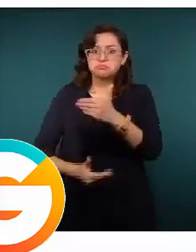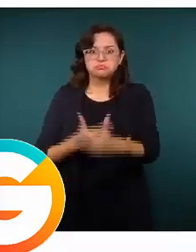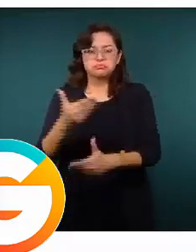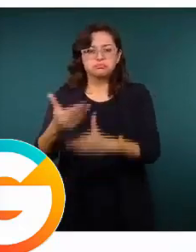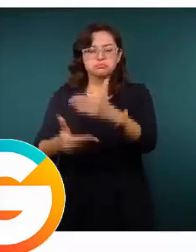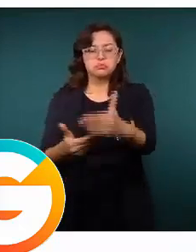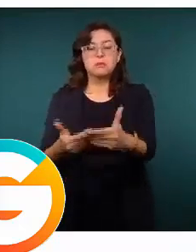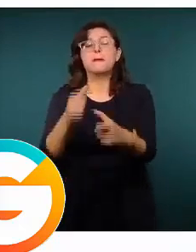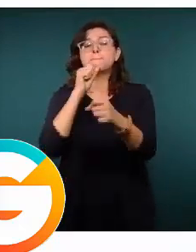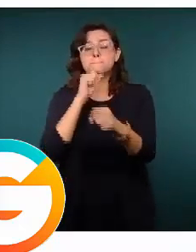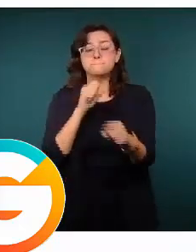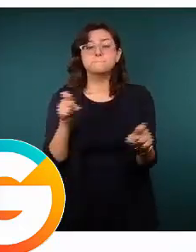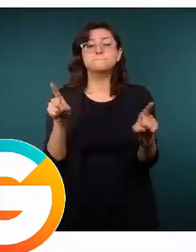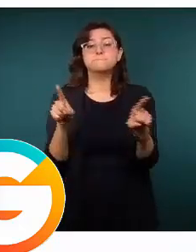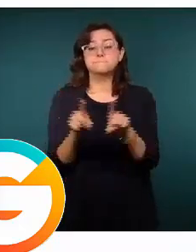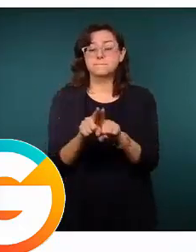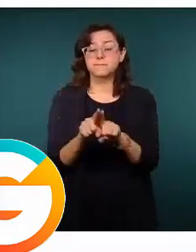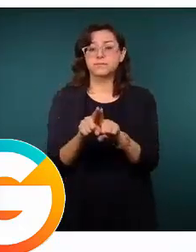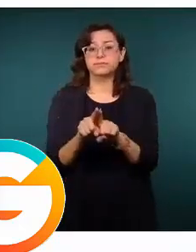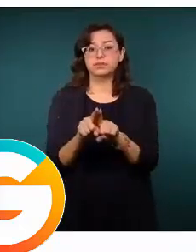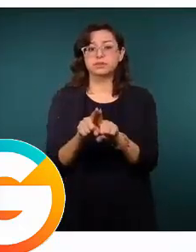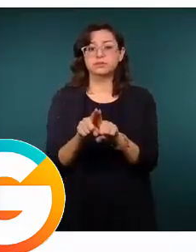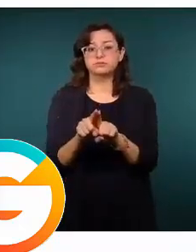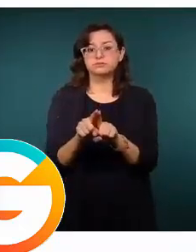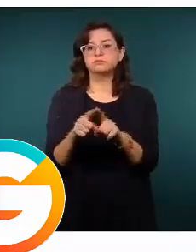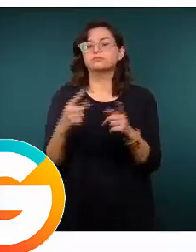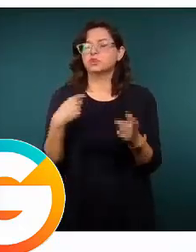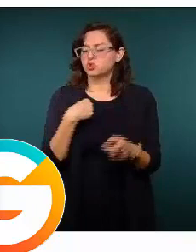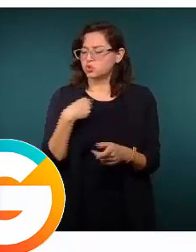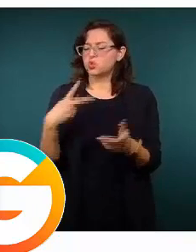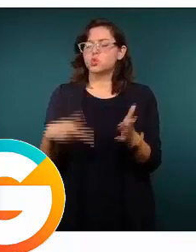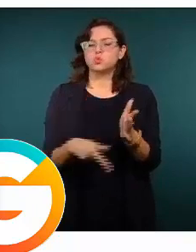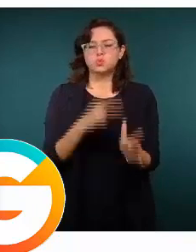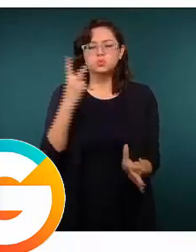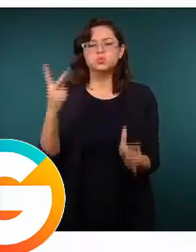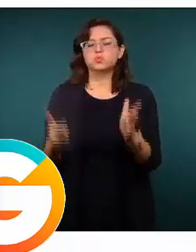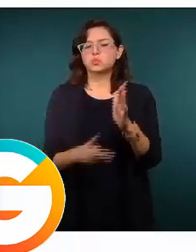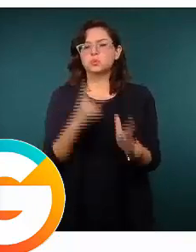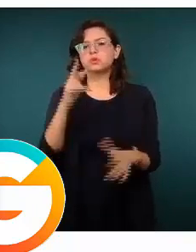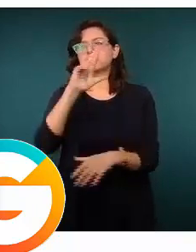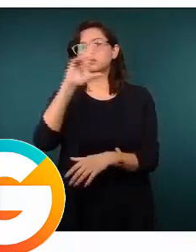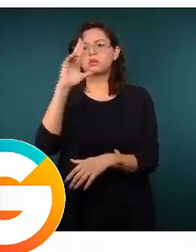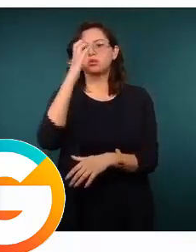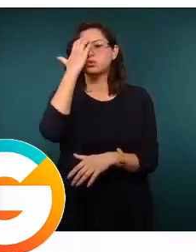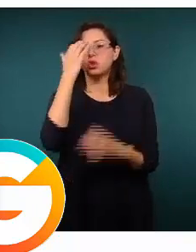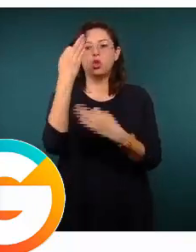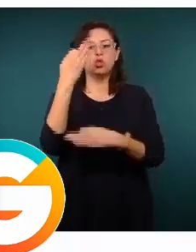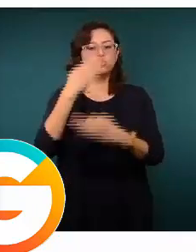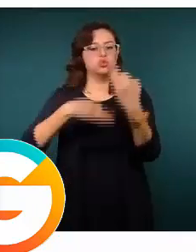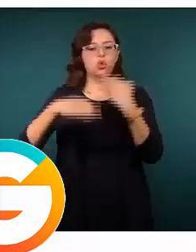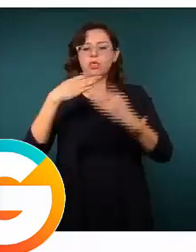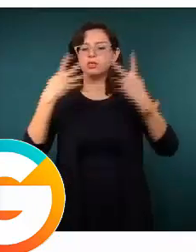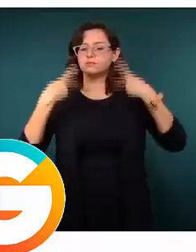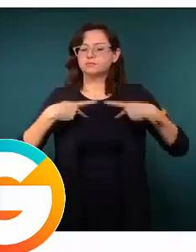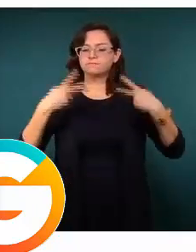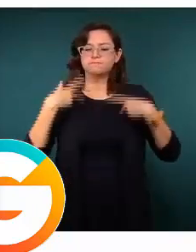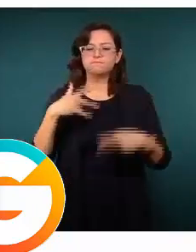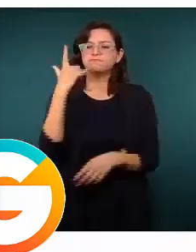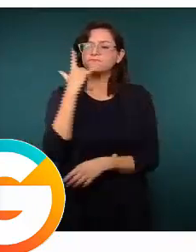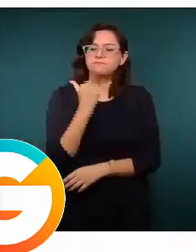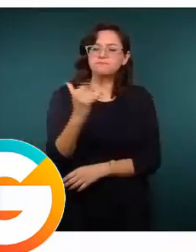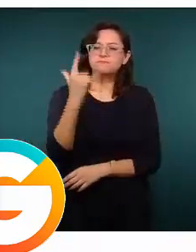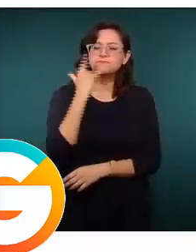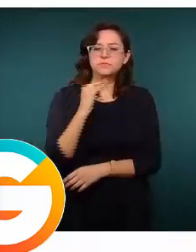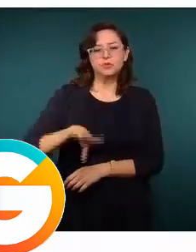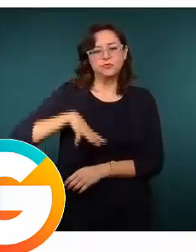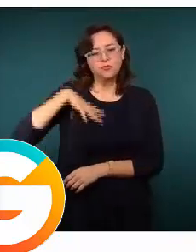además de, y aprovecho para seguir haciendo un gran reconocimiento a todas las personas que han hecho ese esfuerzo y que hicieron